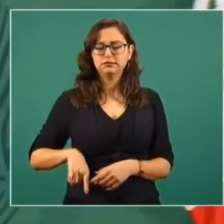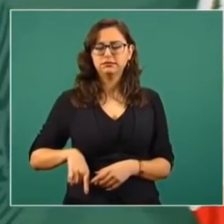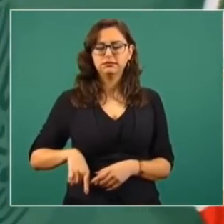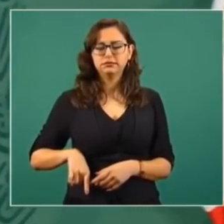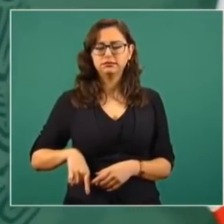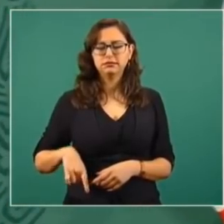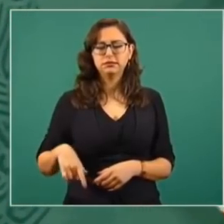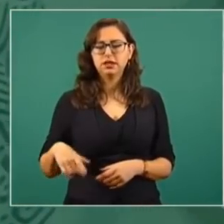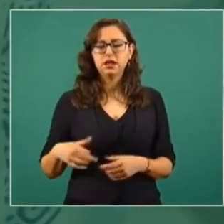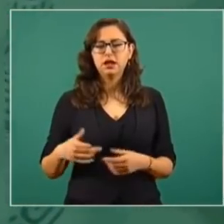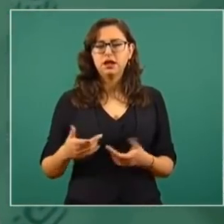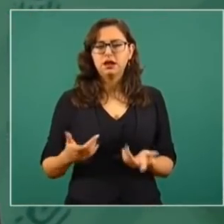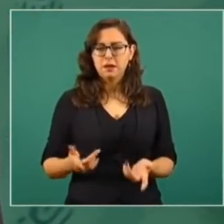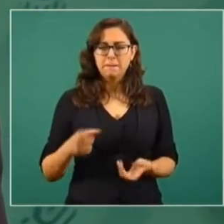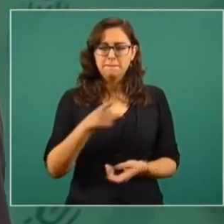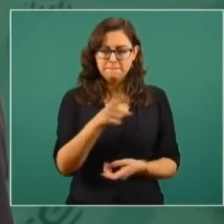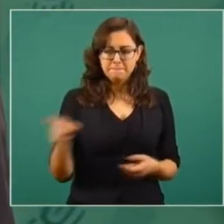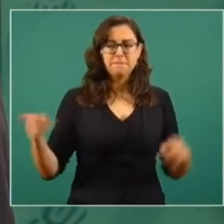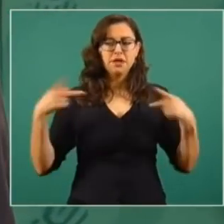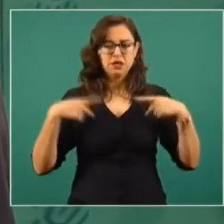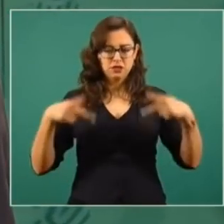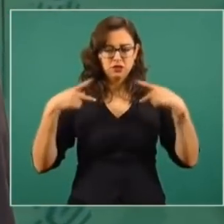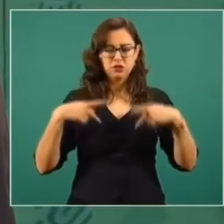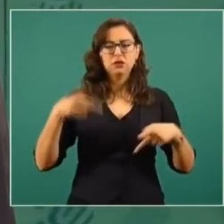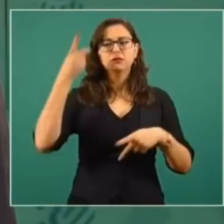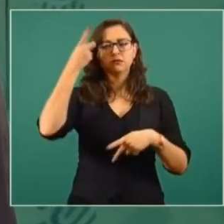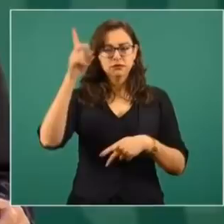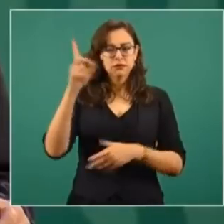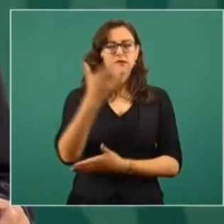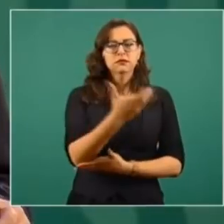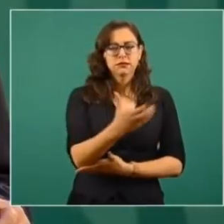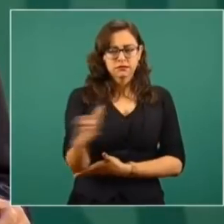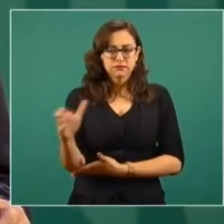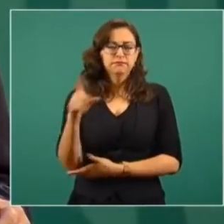por los productores del campo,